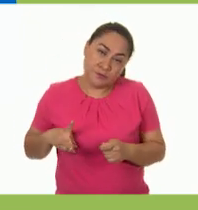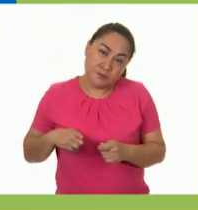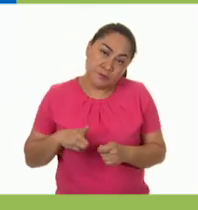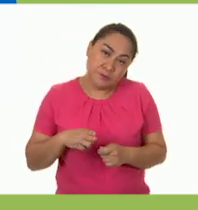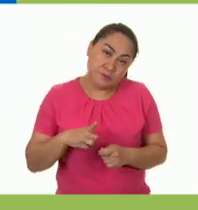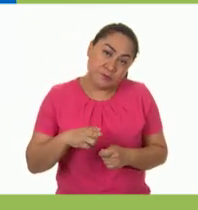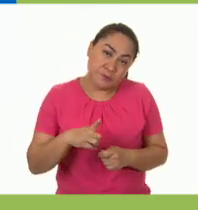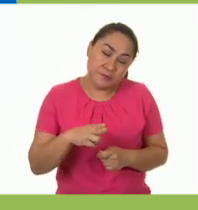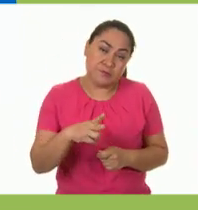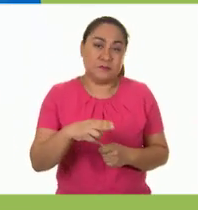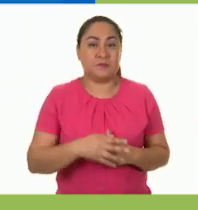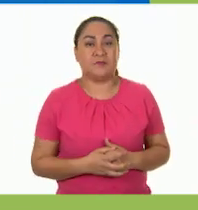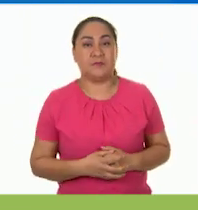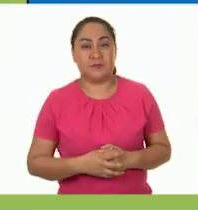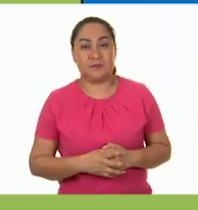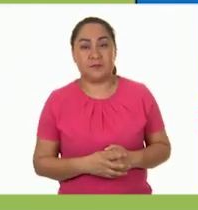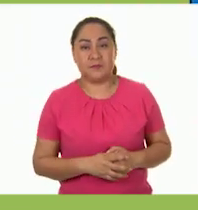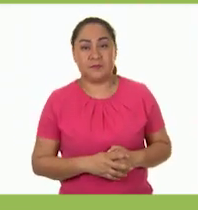las líneas marcadas.